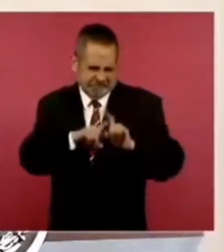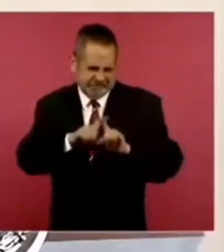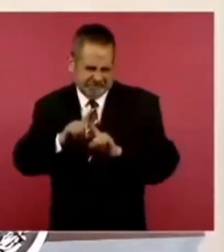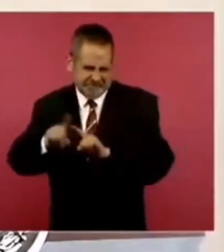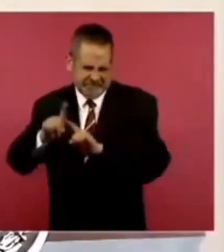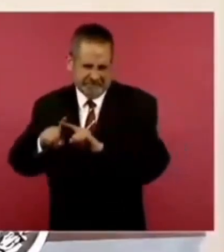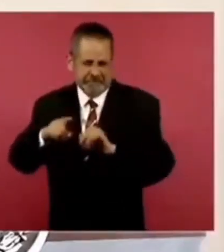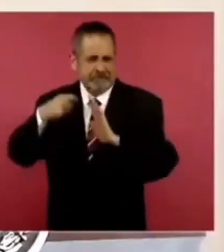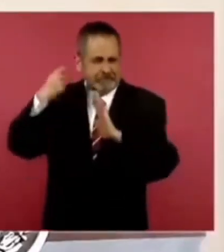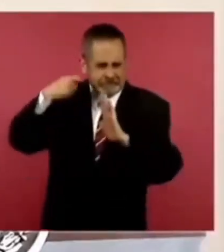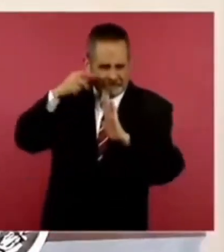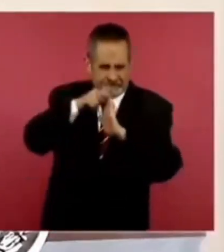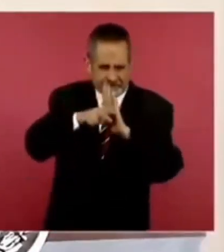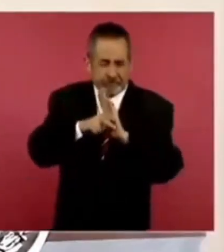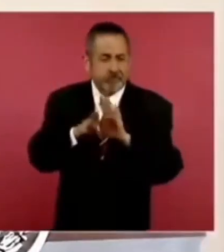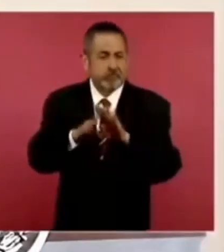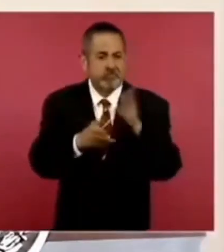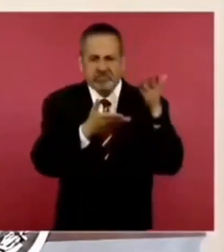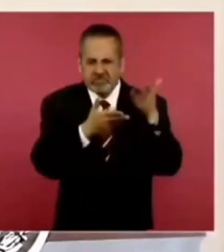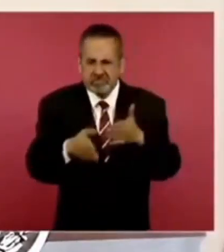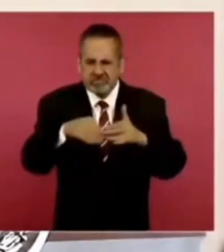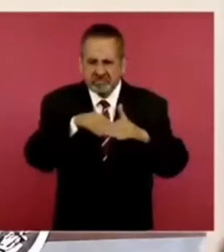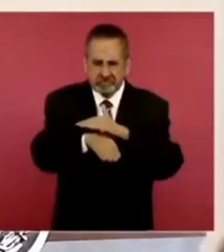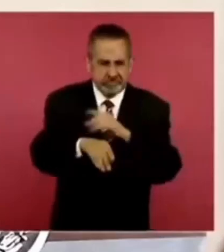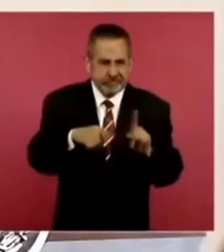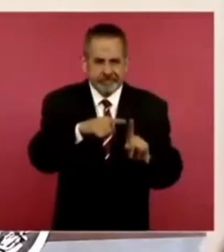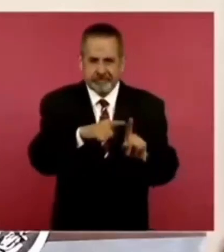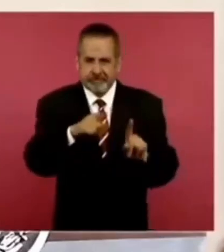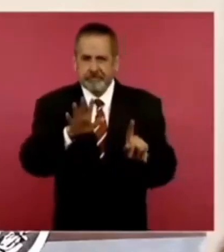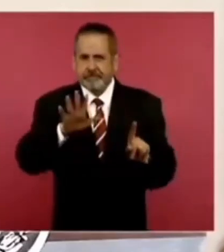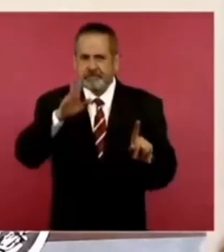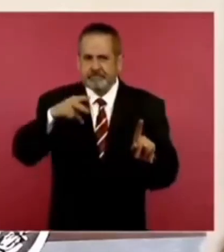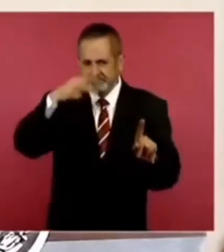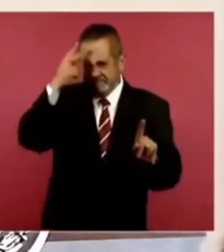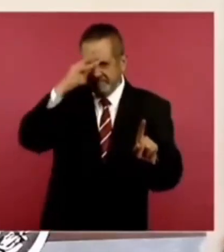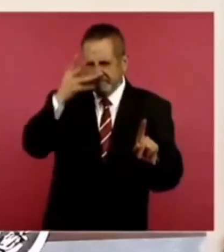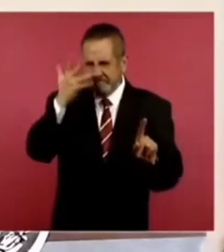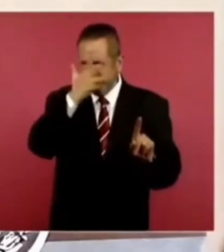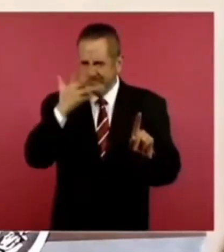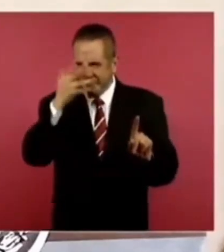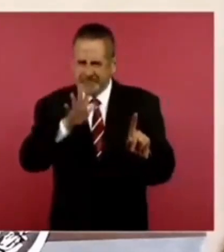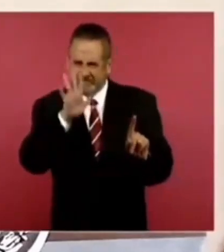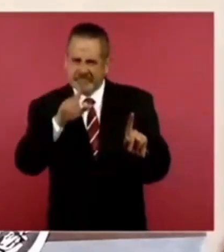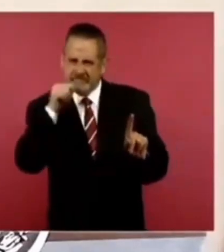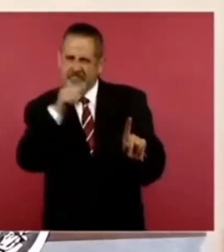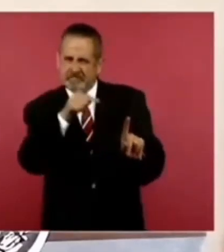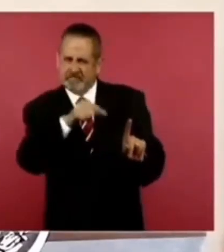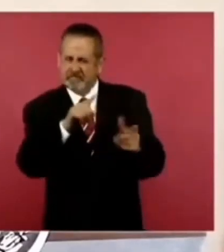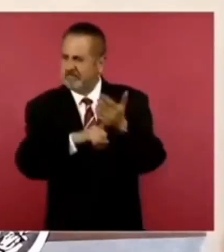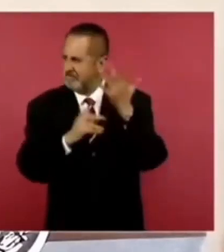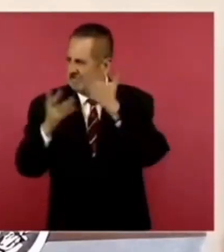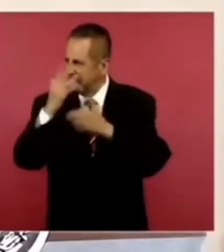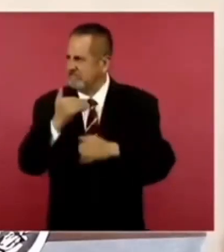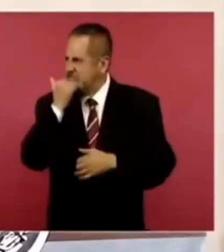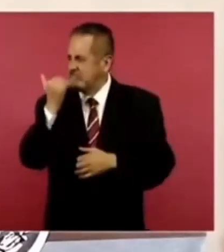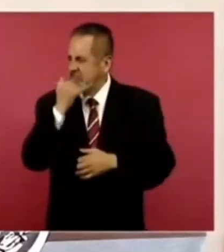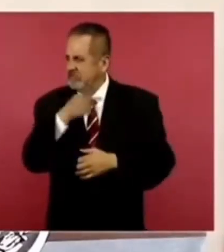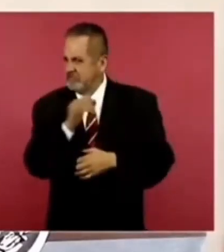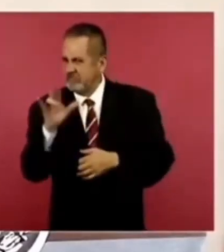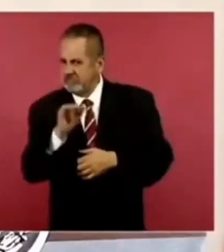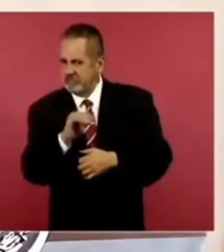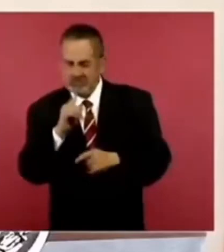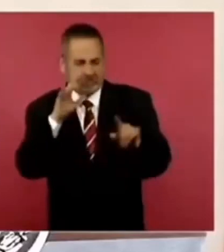los videos desde la llegada de la presunta persona que confundieron con esta persona vinculada con el crimen. Nos